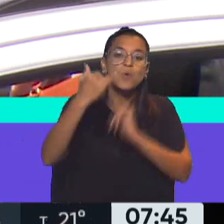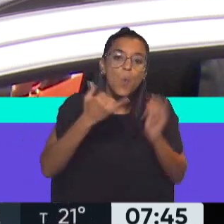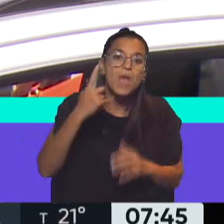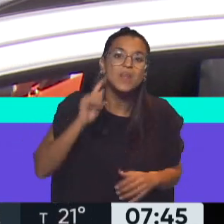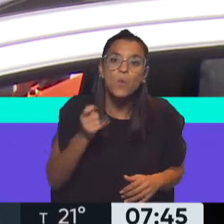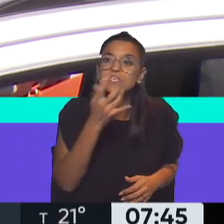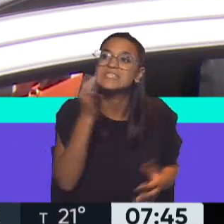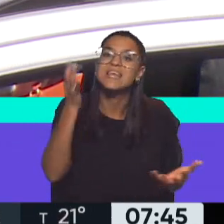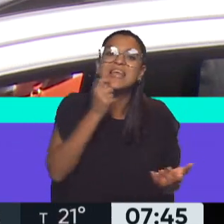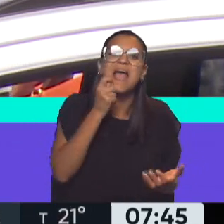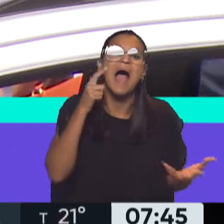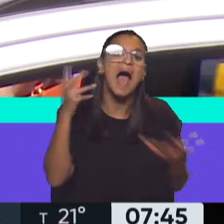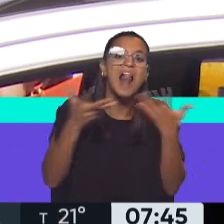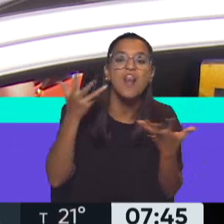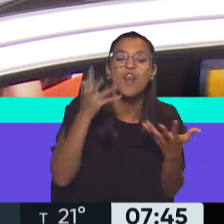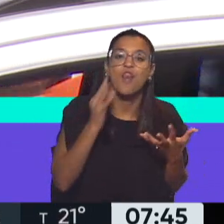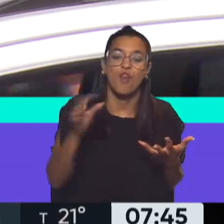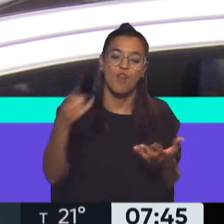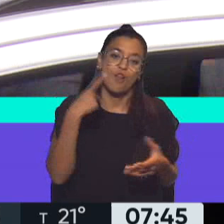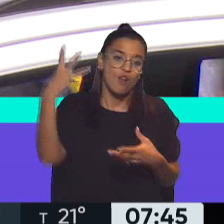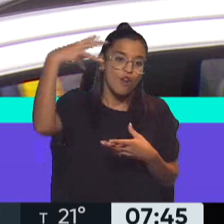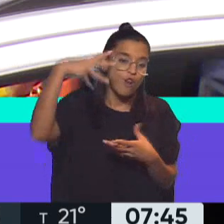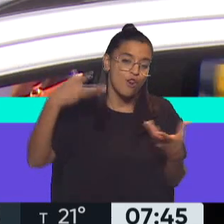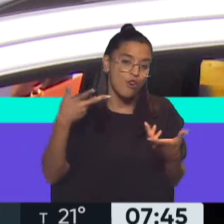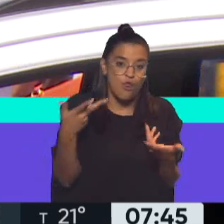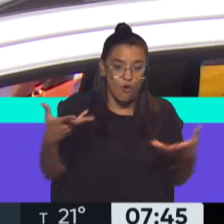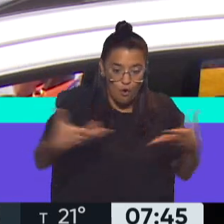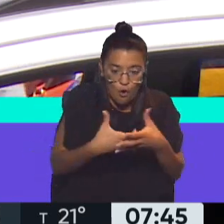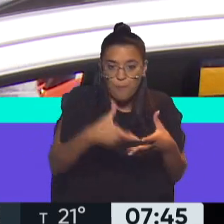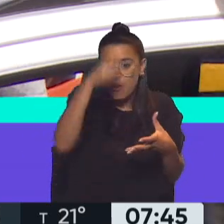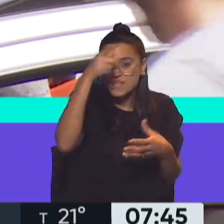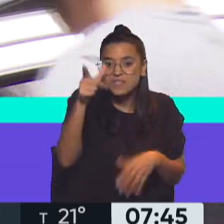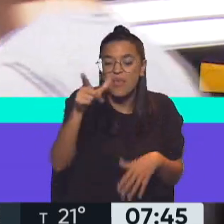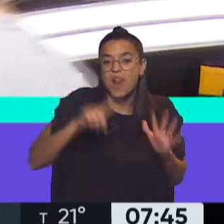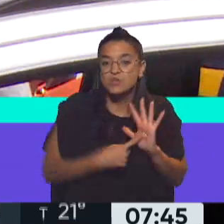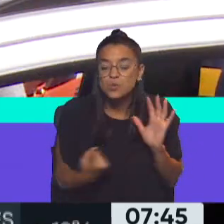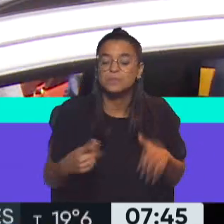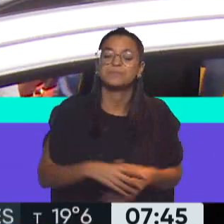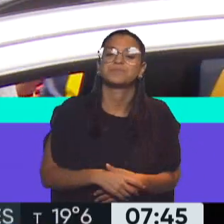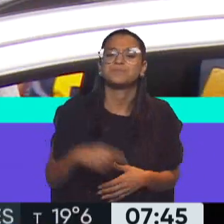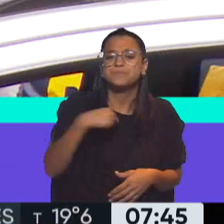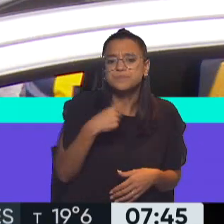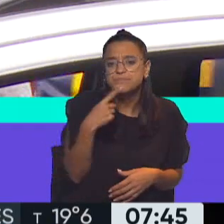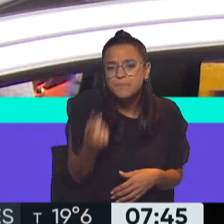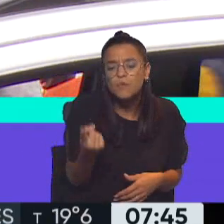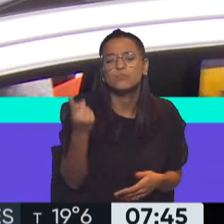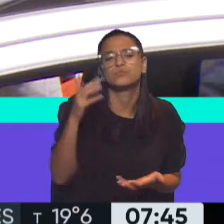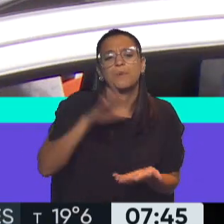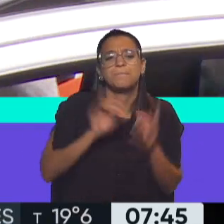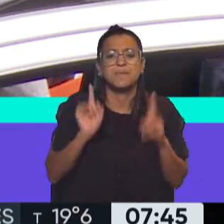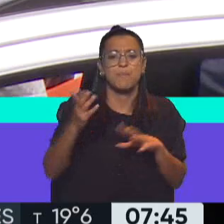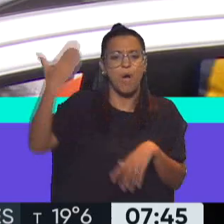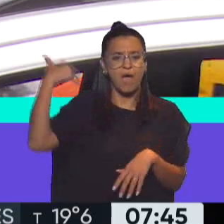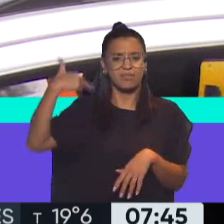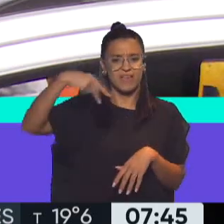declarar si alguna vez hubo algún problema una brigada de la Policía de la Ciudad de Buenos Aires. Es interesante. Doctor, me permito avanzar sobre la pregunta que le hacía